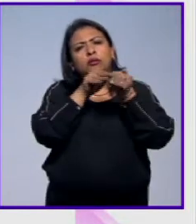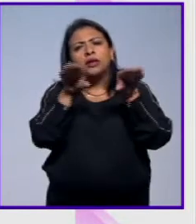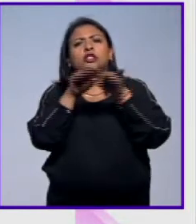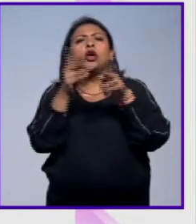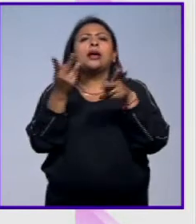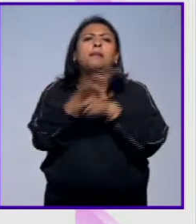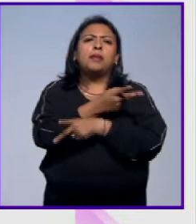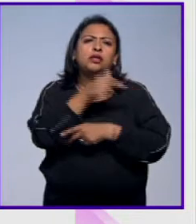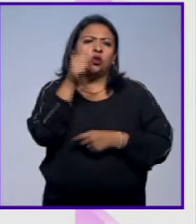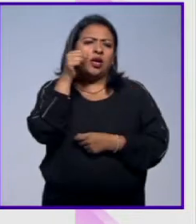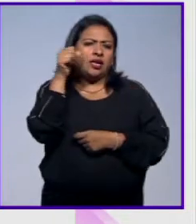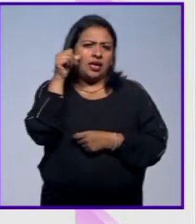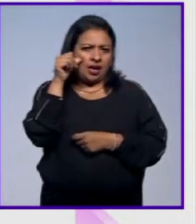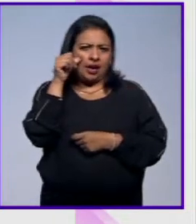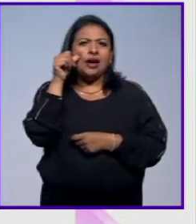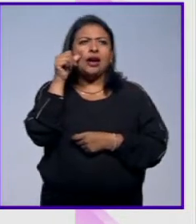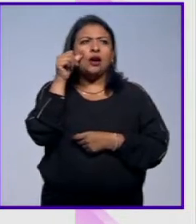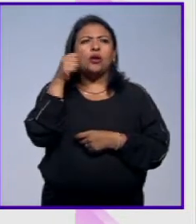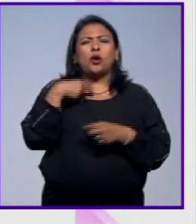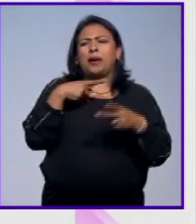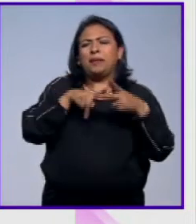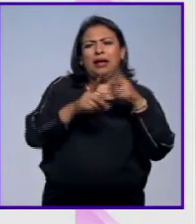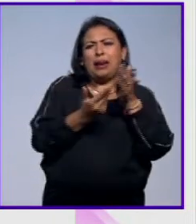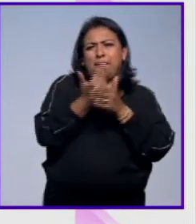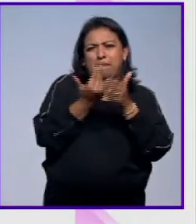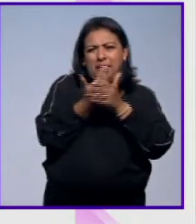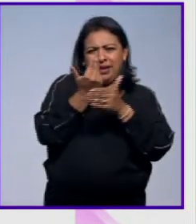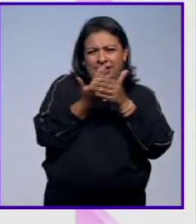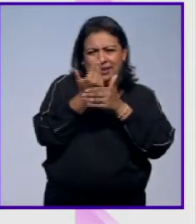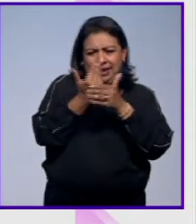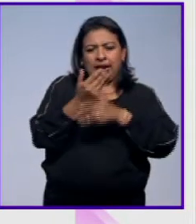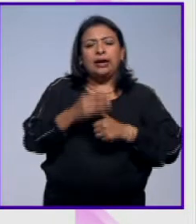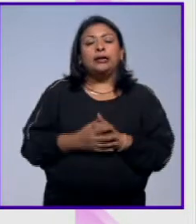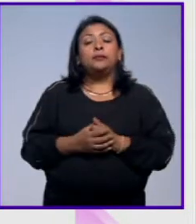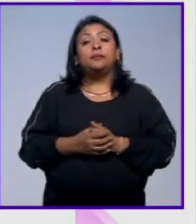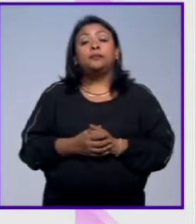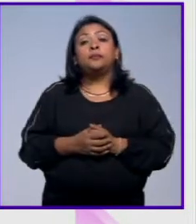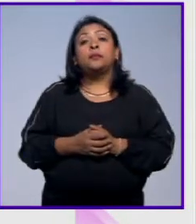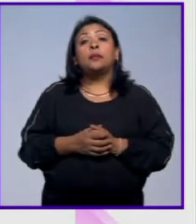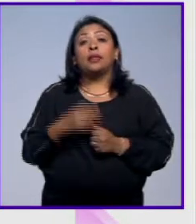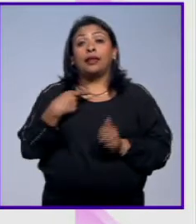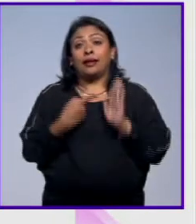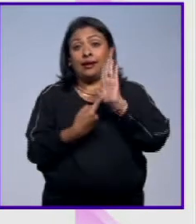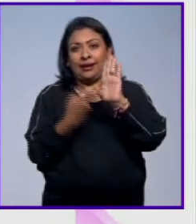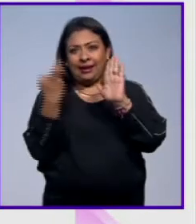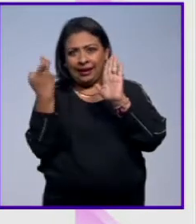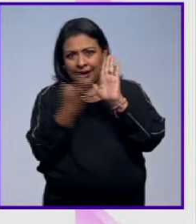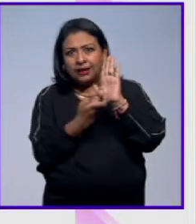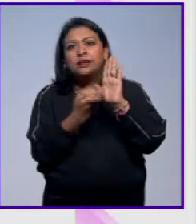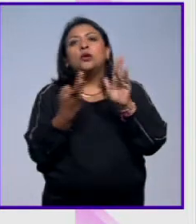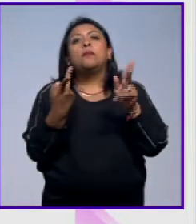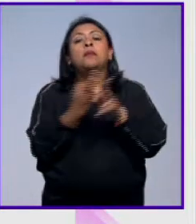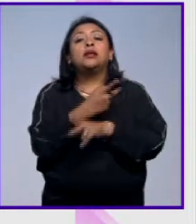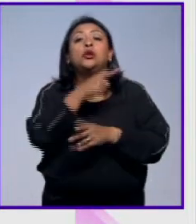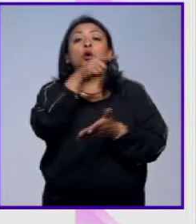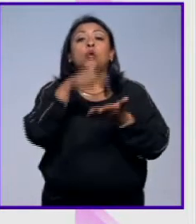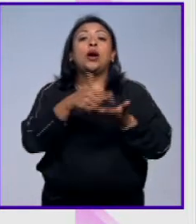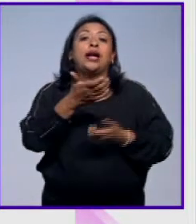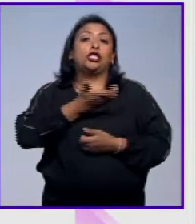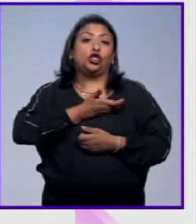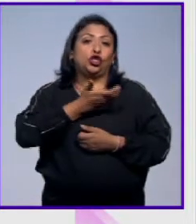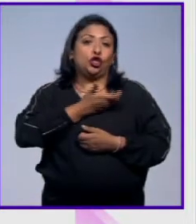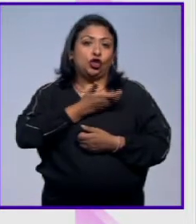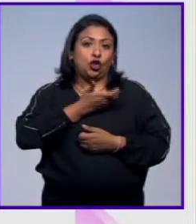acontecimiento desde las primeras horas de la mañana y esto concretamente es lo que ocurrió en el Zócalo